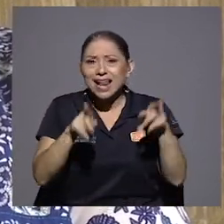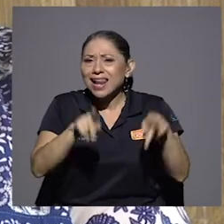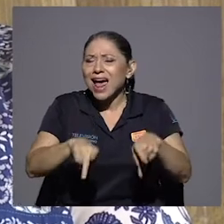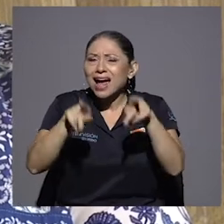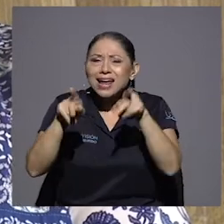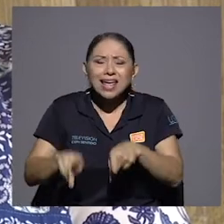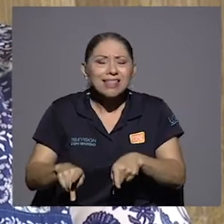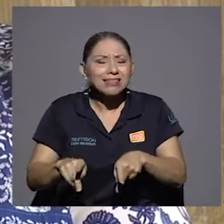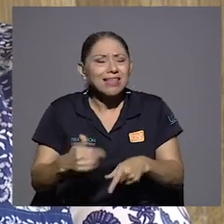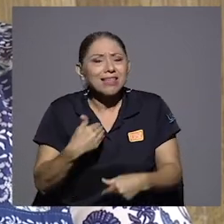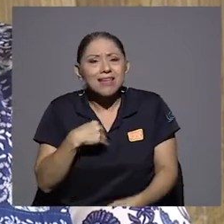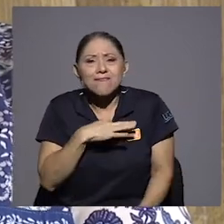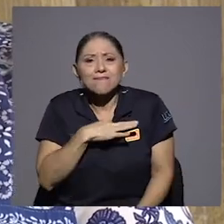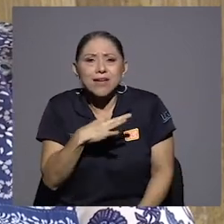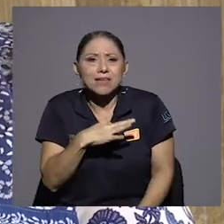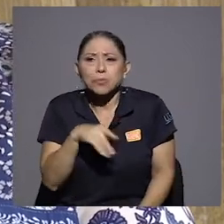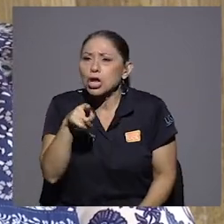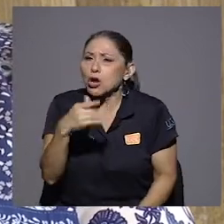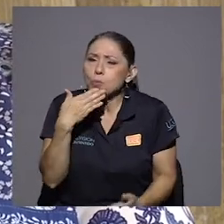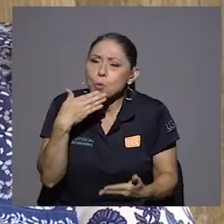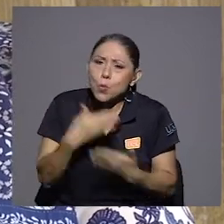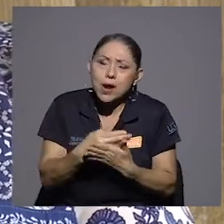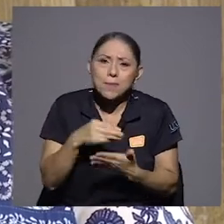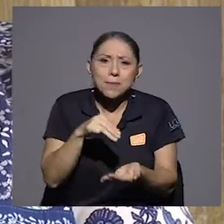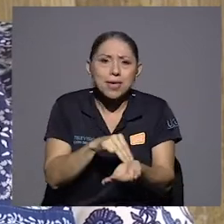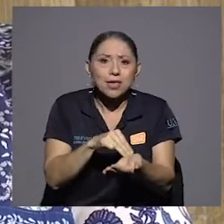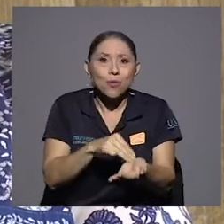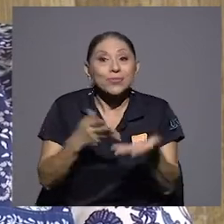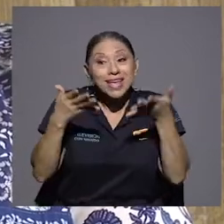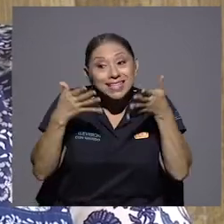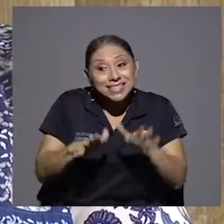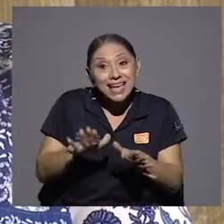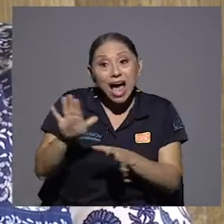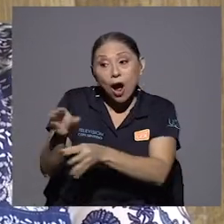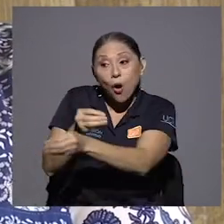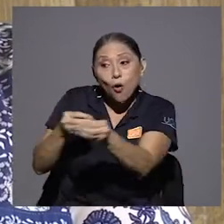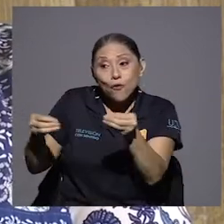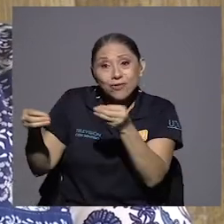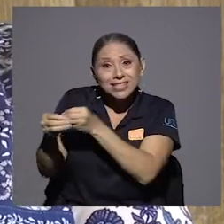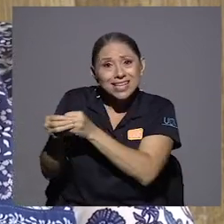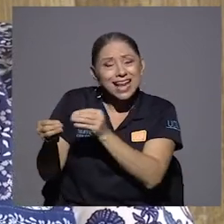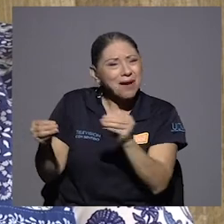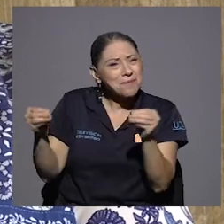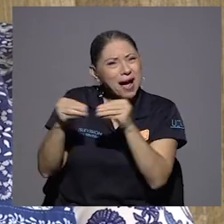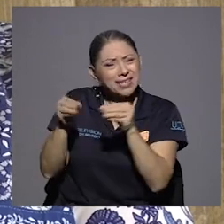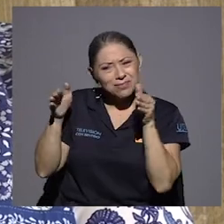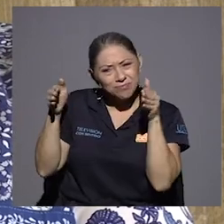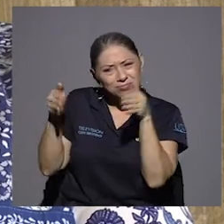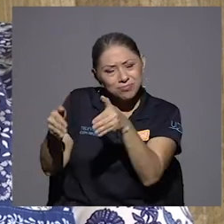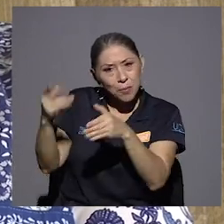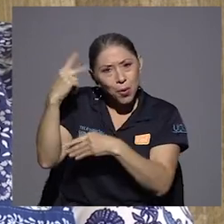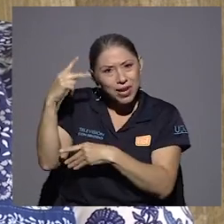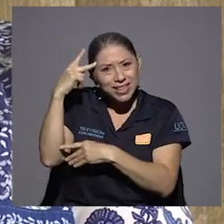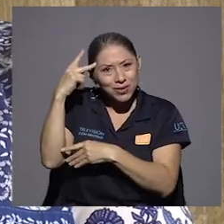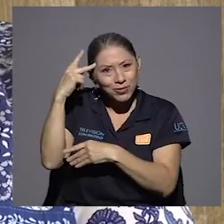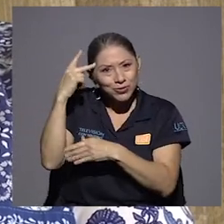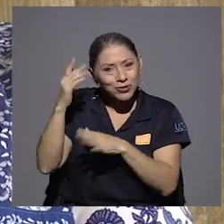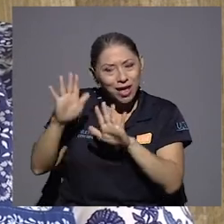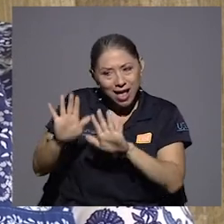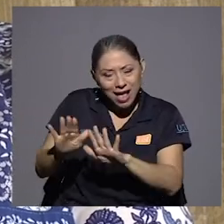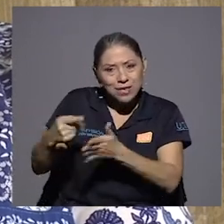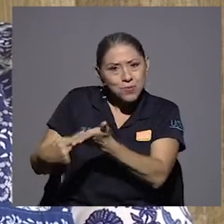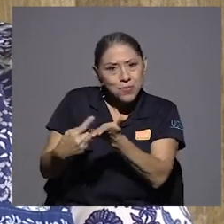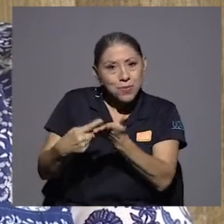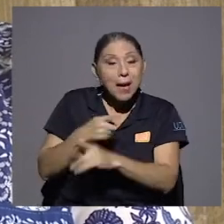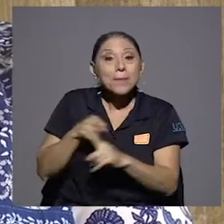fe como médico entonces aunque ya su oficina era más de temas políticos ¿verdad? Para atender asuntos políticos también